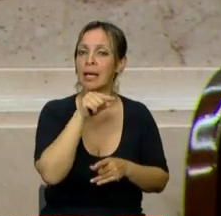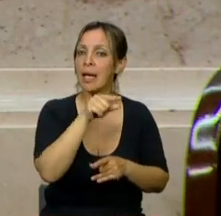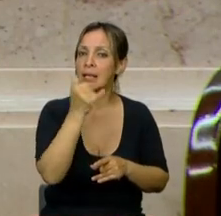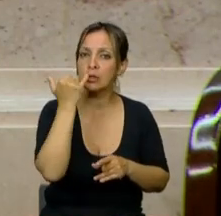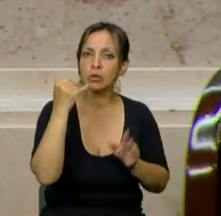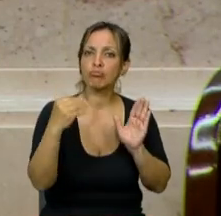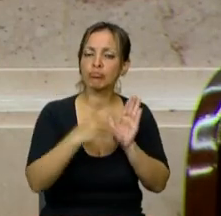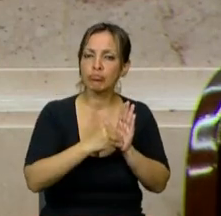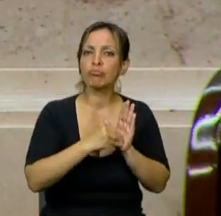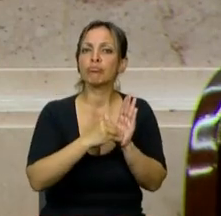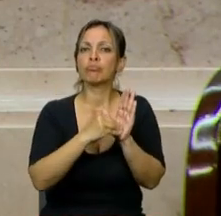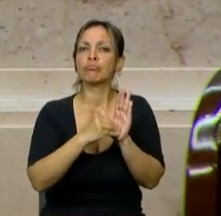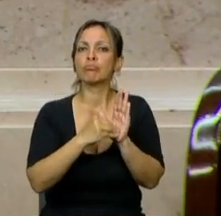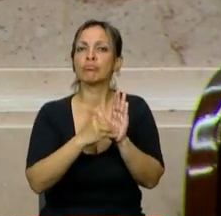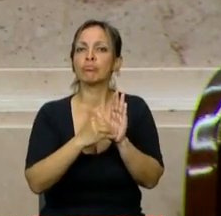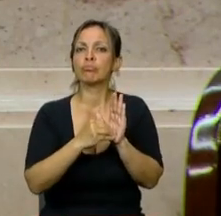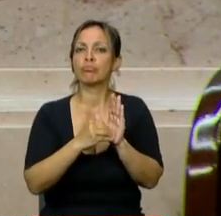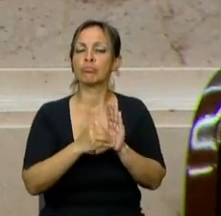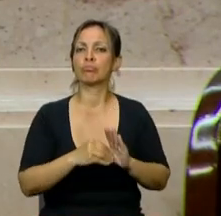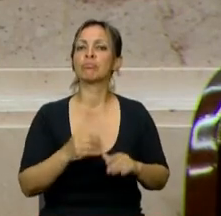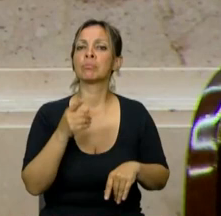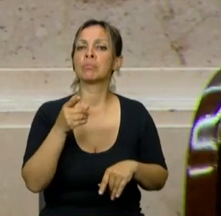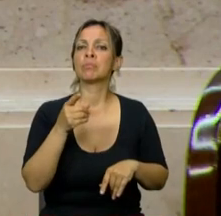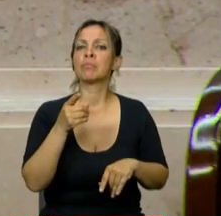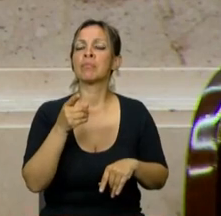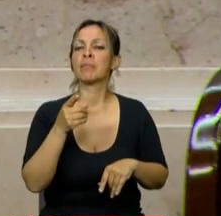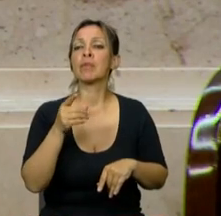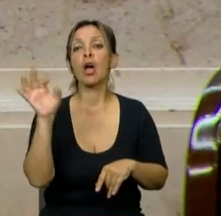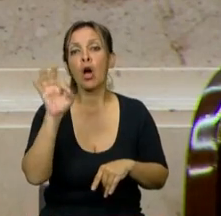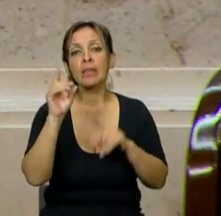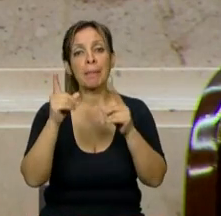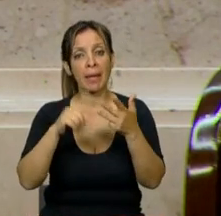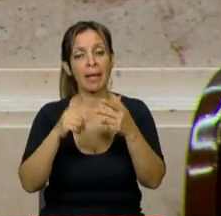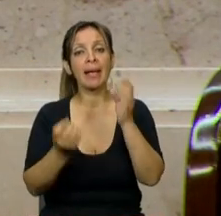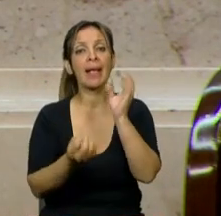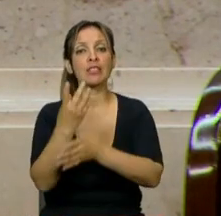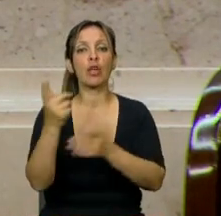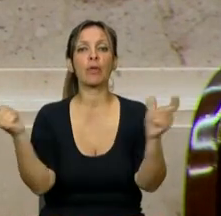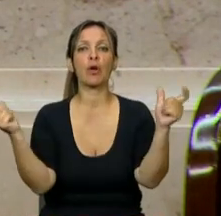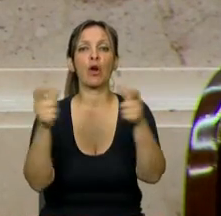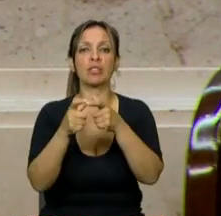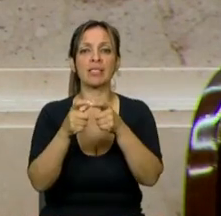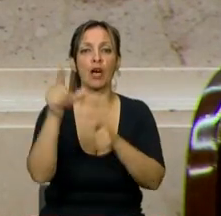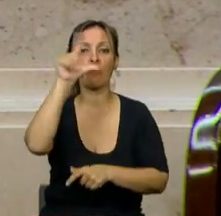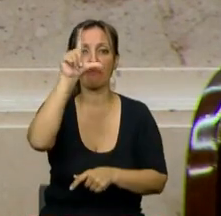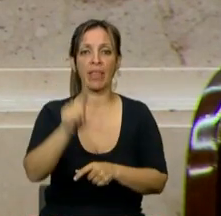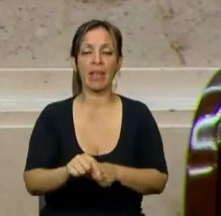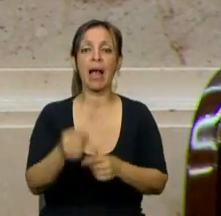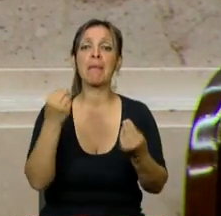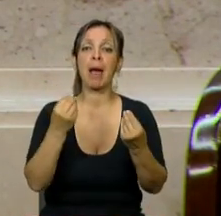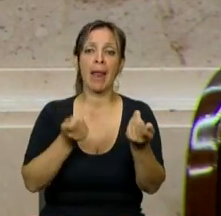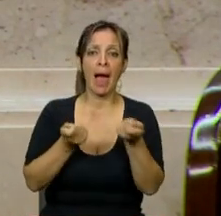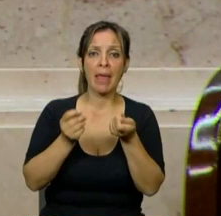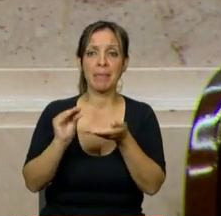dejado de lado. O la creación de un Consejo Federal para la Administración de los Subsidios al